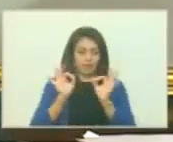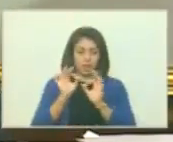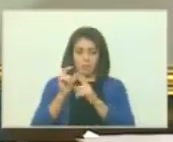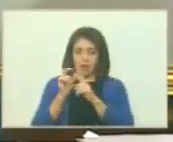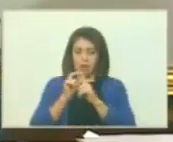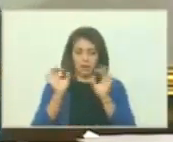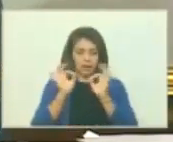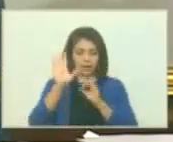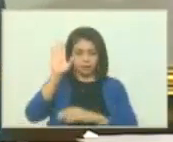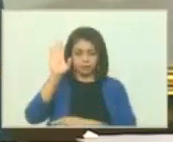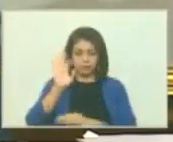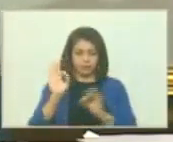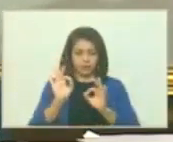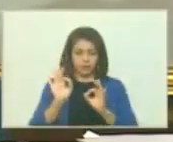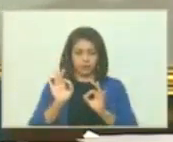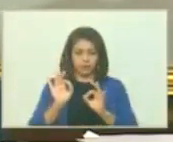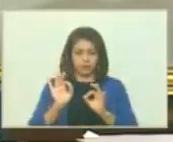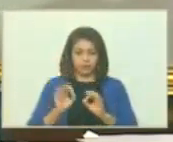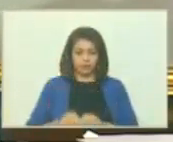palabra? Gracias.